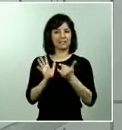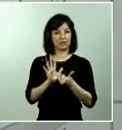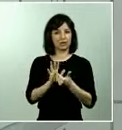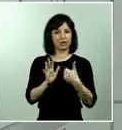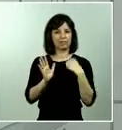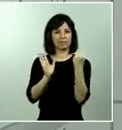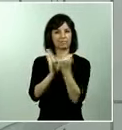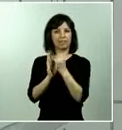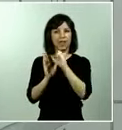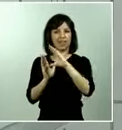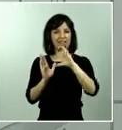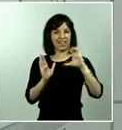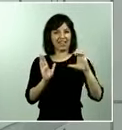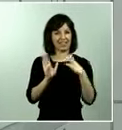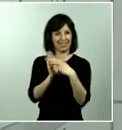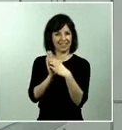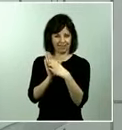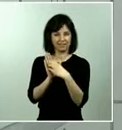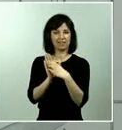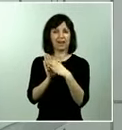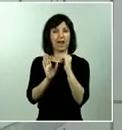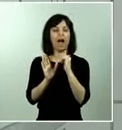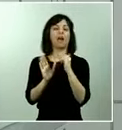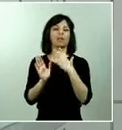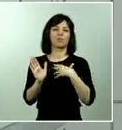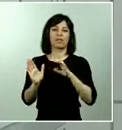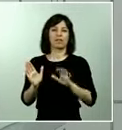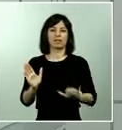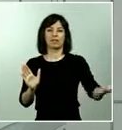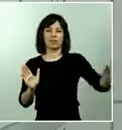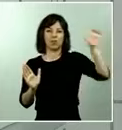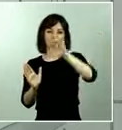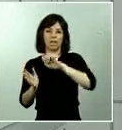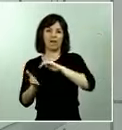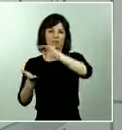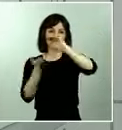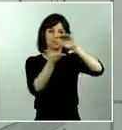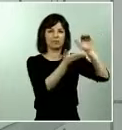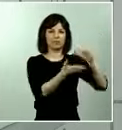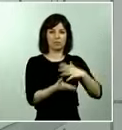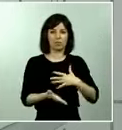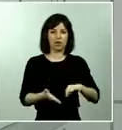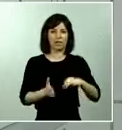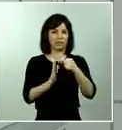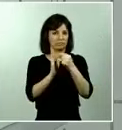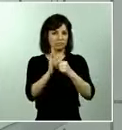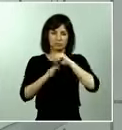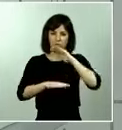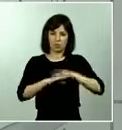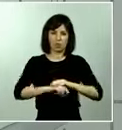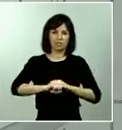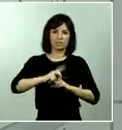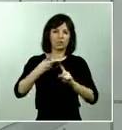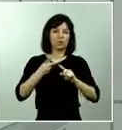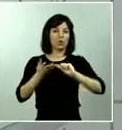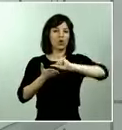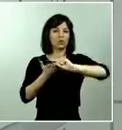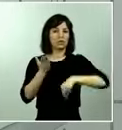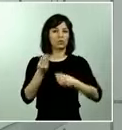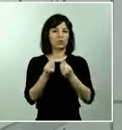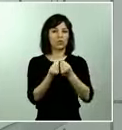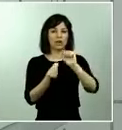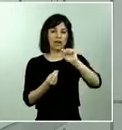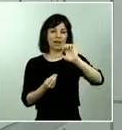puede ser distribuido en la comunidad europea y cumple con las especificaciones que se requieren el segundo es un contrato que hemos realizado con AENOR para que in situ